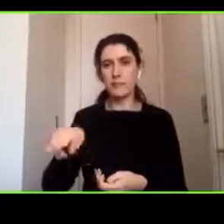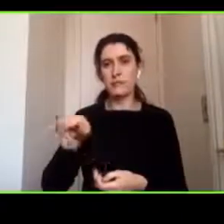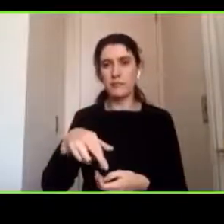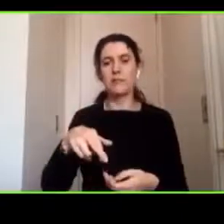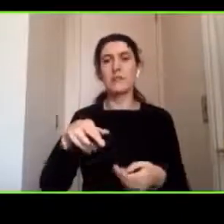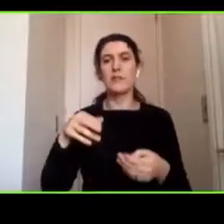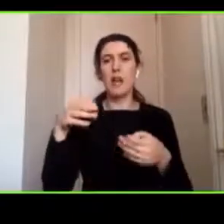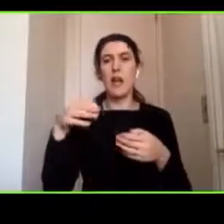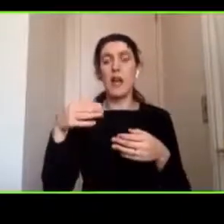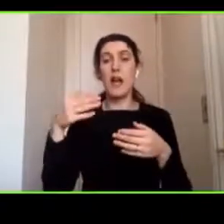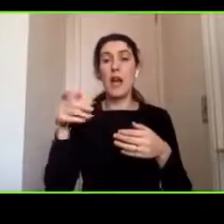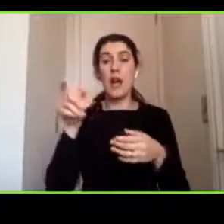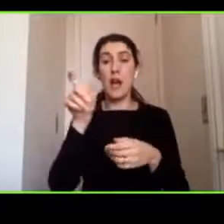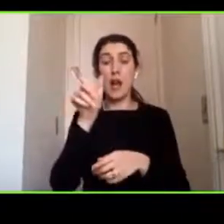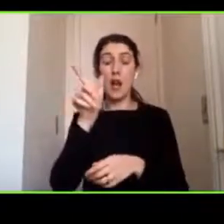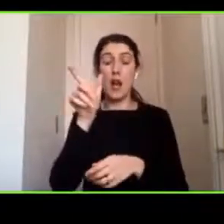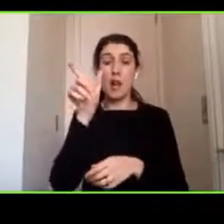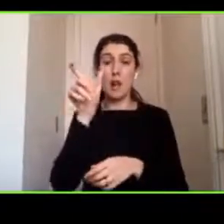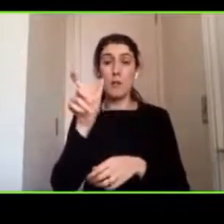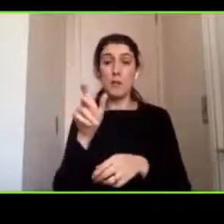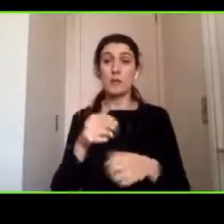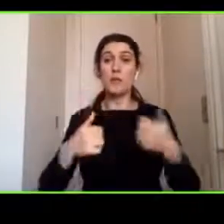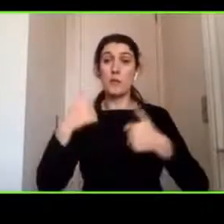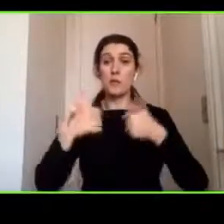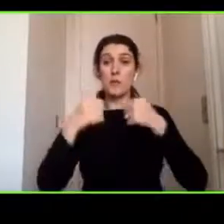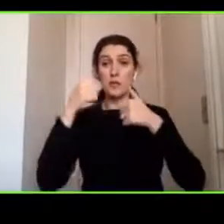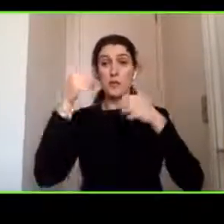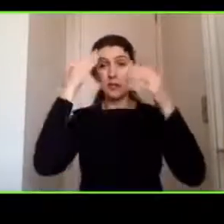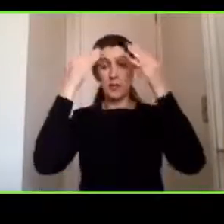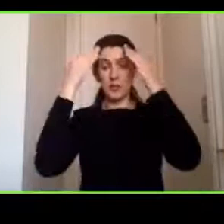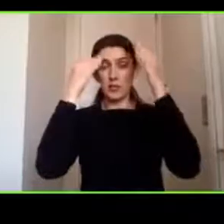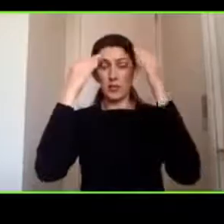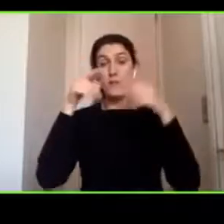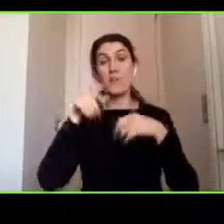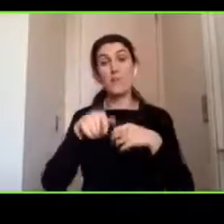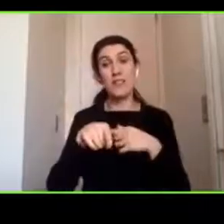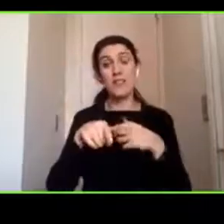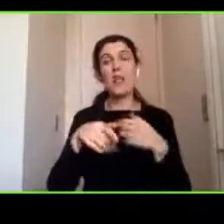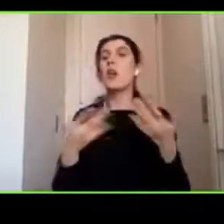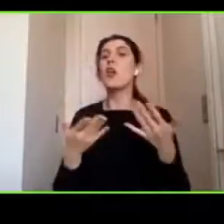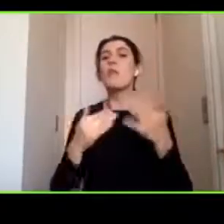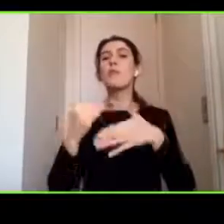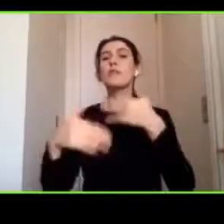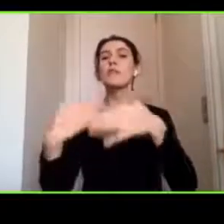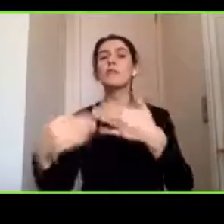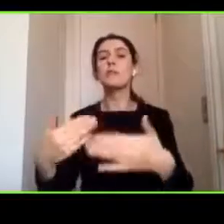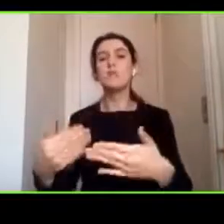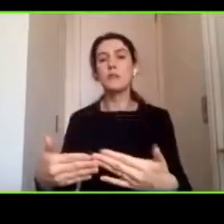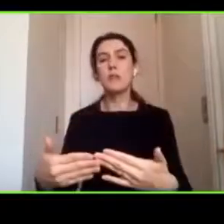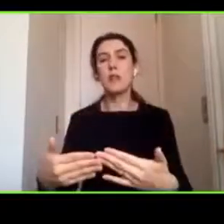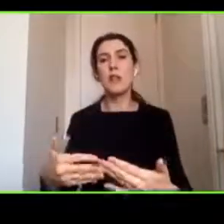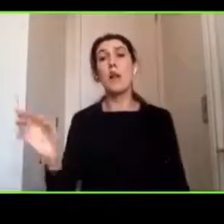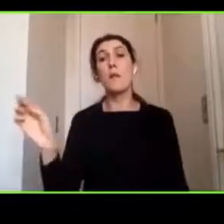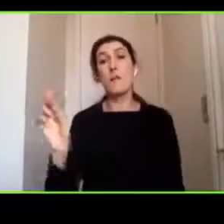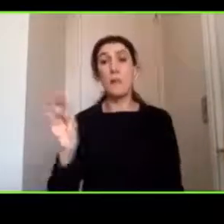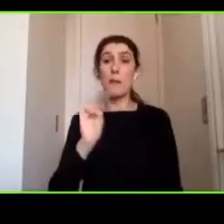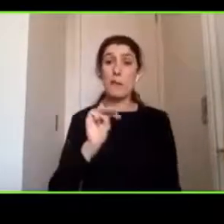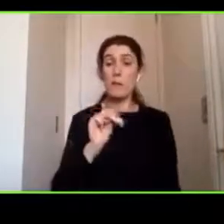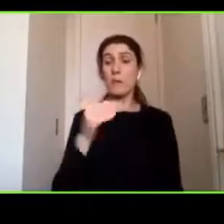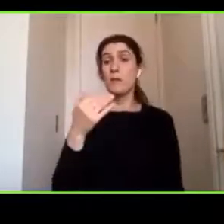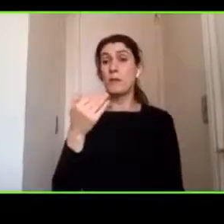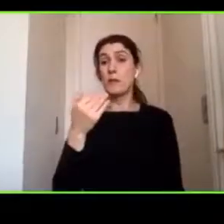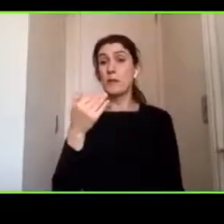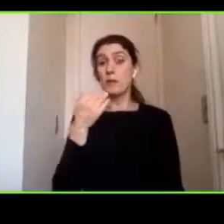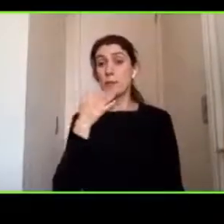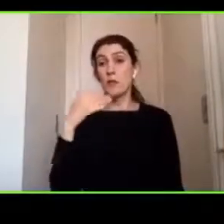esta evolución y además los padres son importantes en este tipo de evaluaciones y de